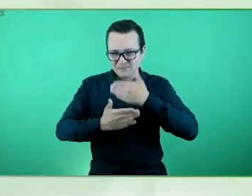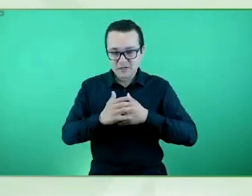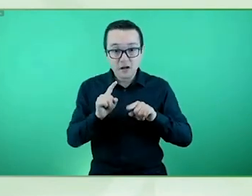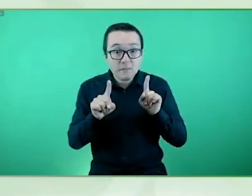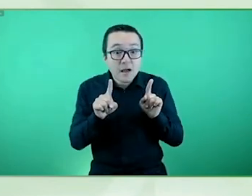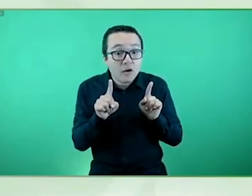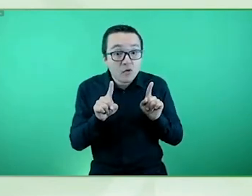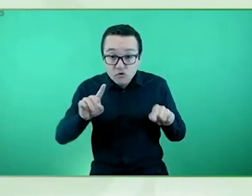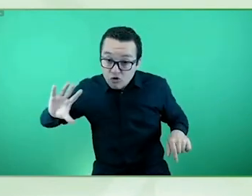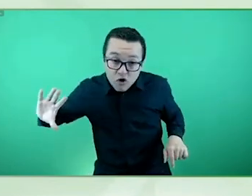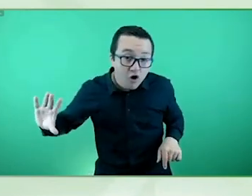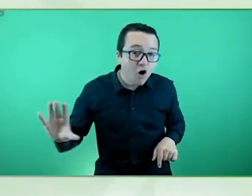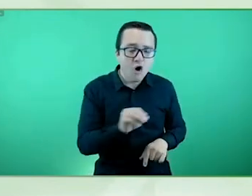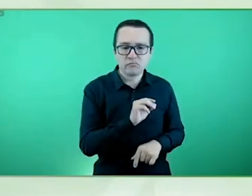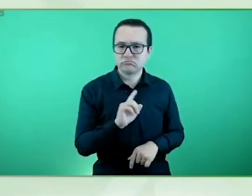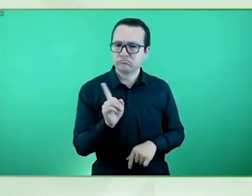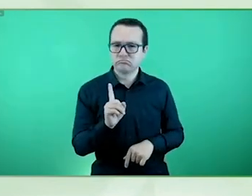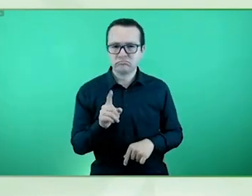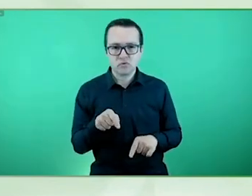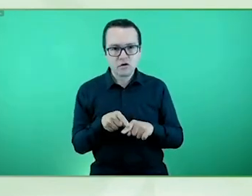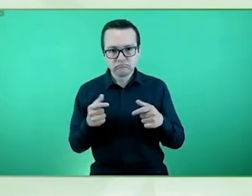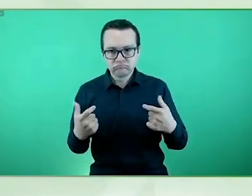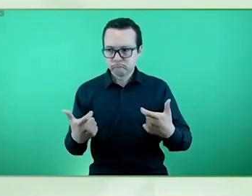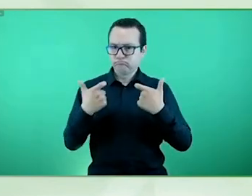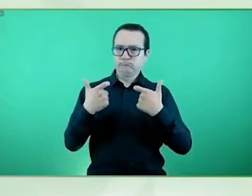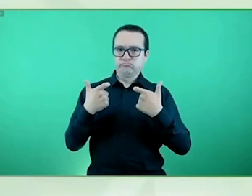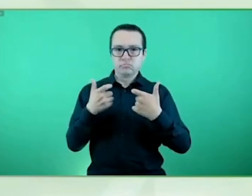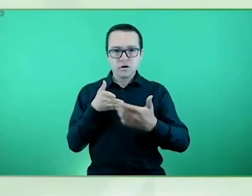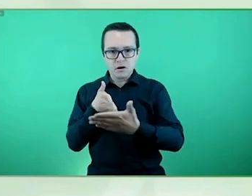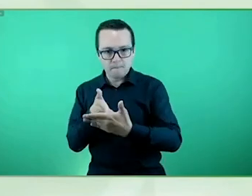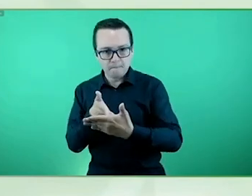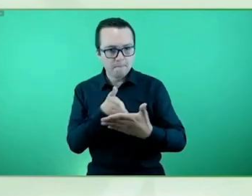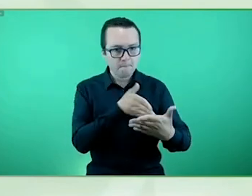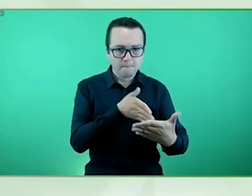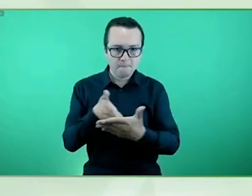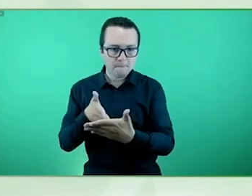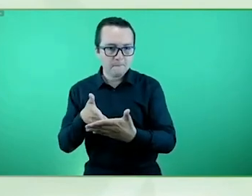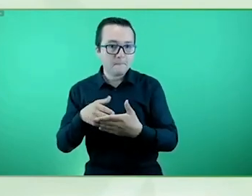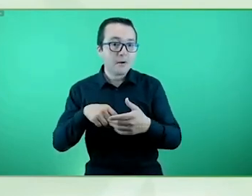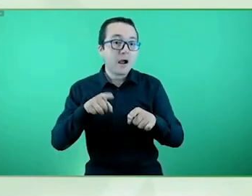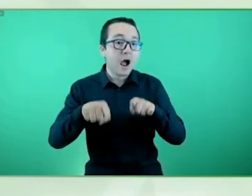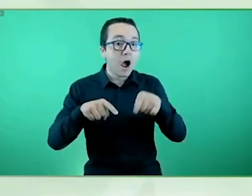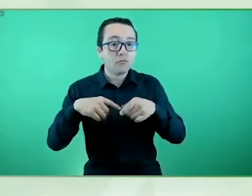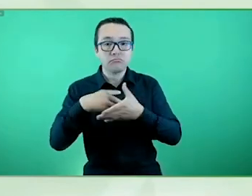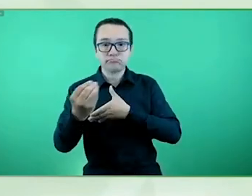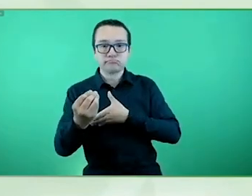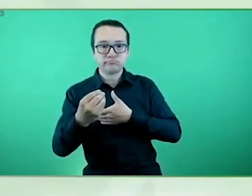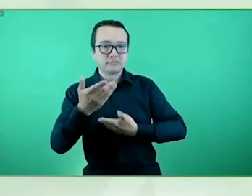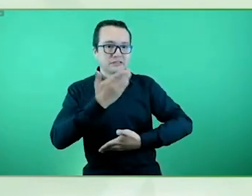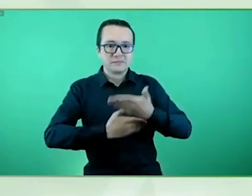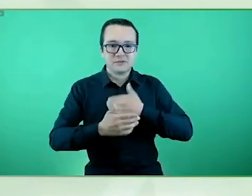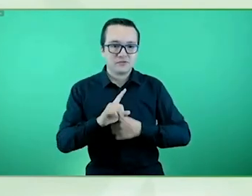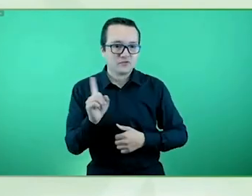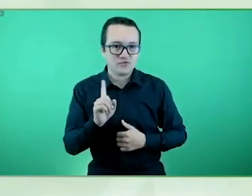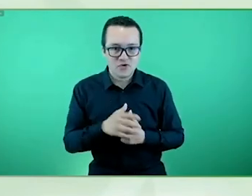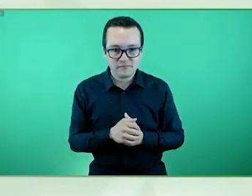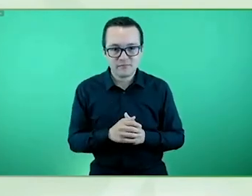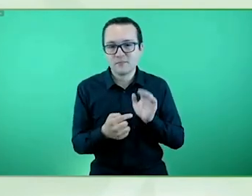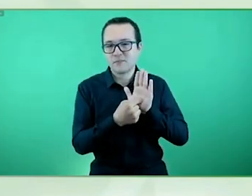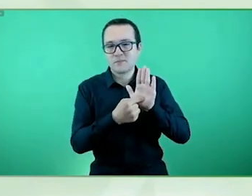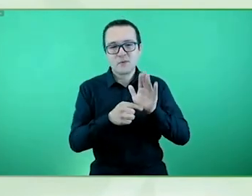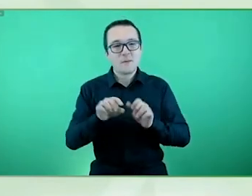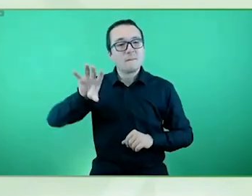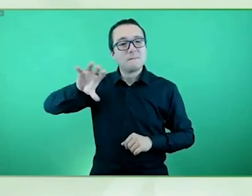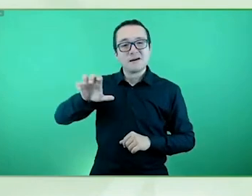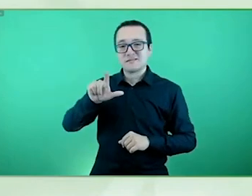restricciones que de hecho dejan fuera a algunos discapacidades por ejemplo en Letonia se exige que